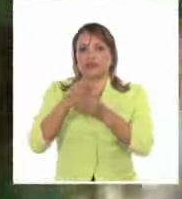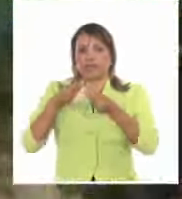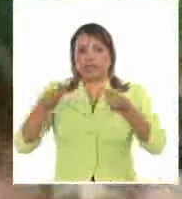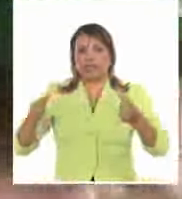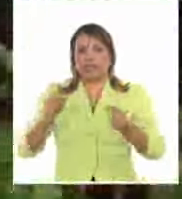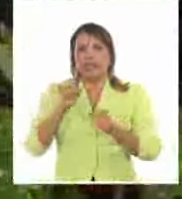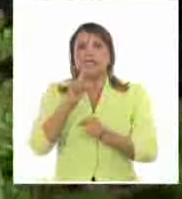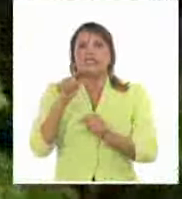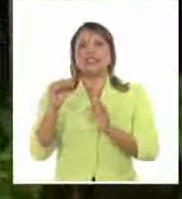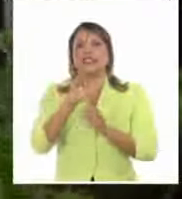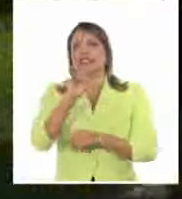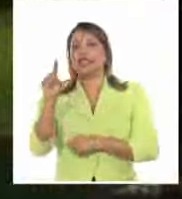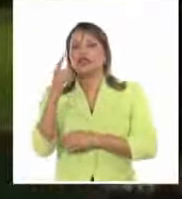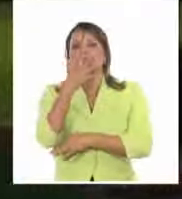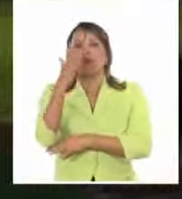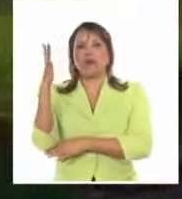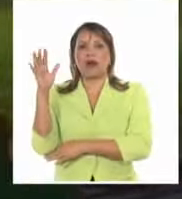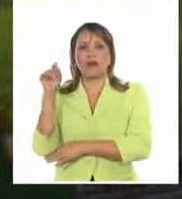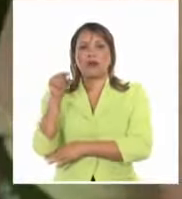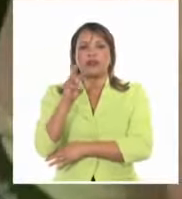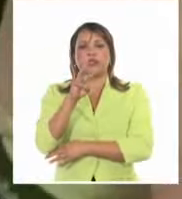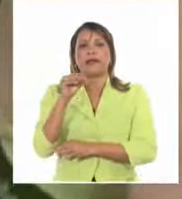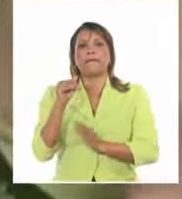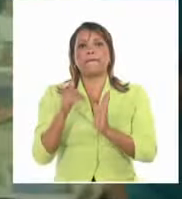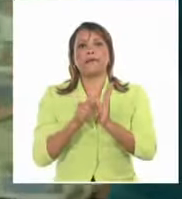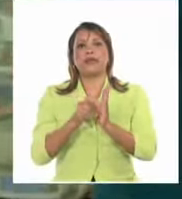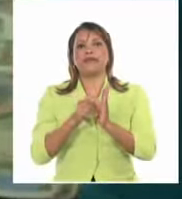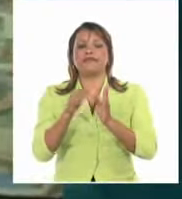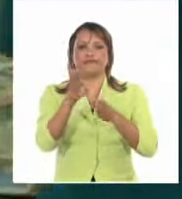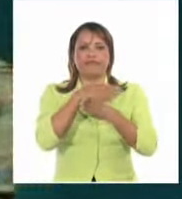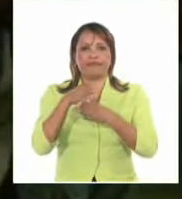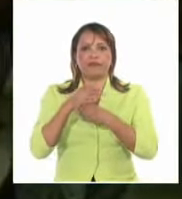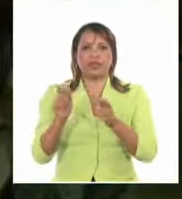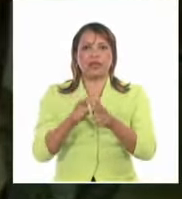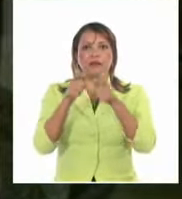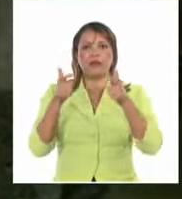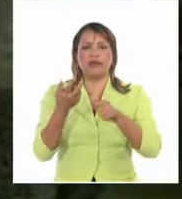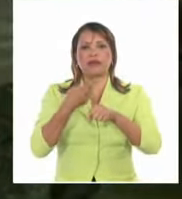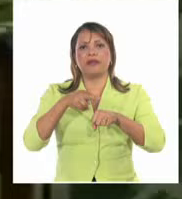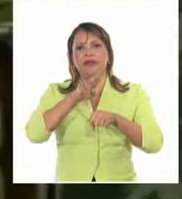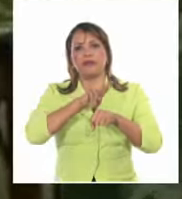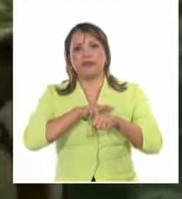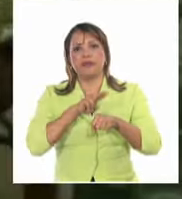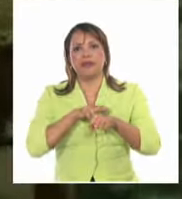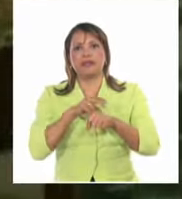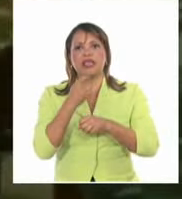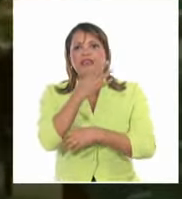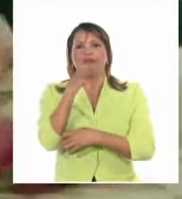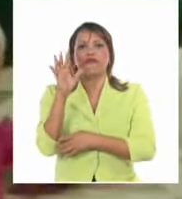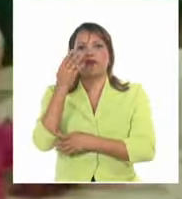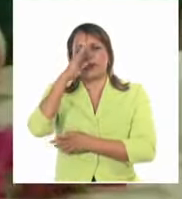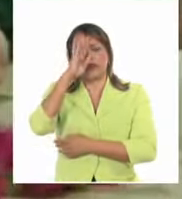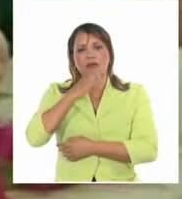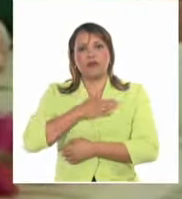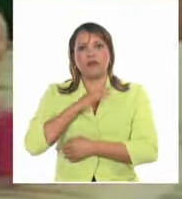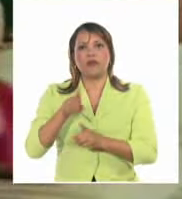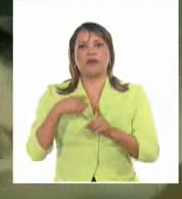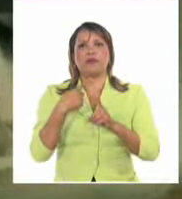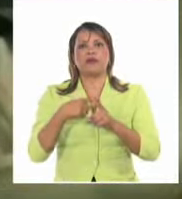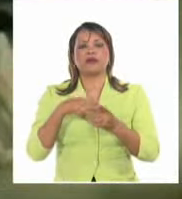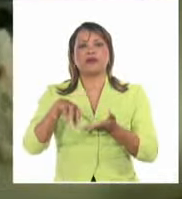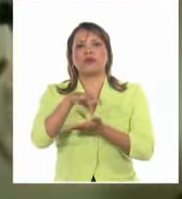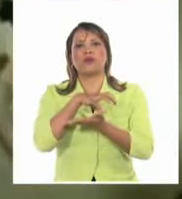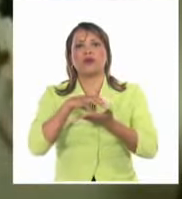miles de árboles de unas 3.000 especies, en su mayoría representativas de la flora de Cuba y de las regiones tropicales